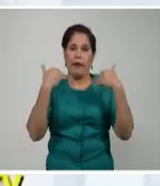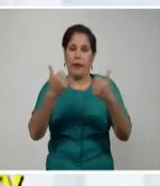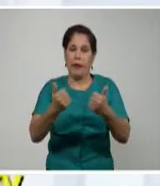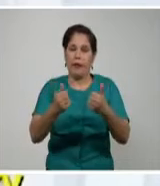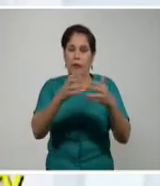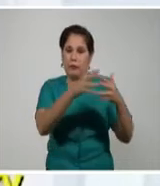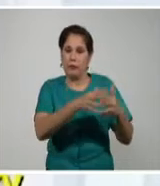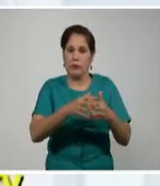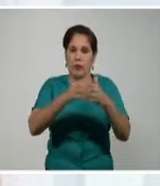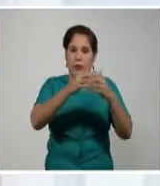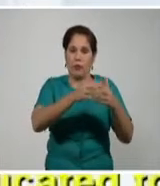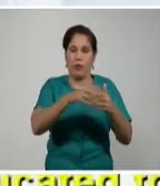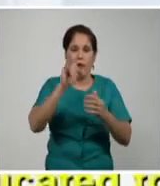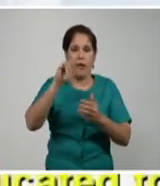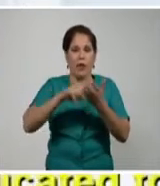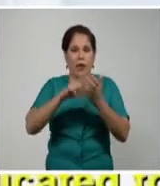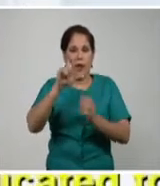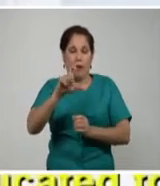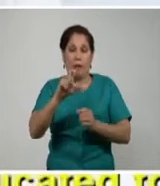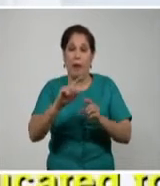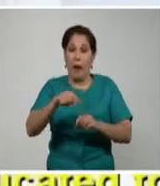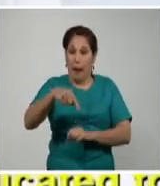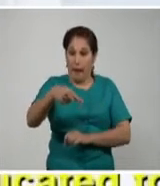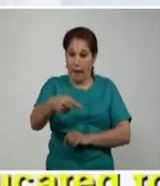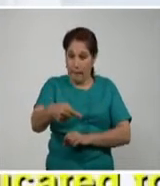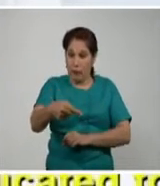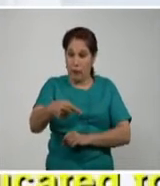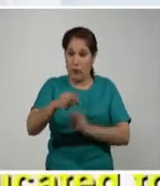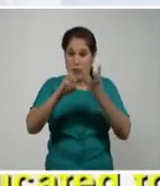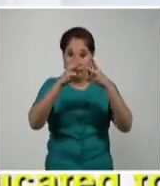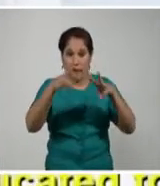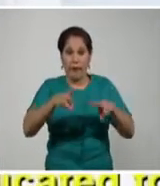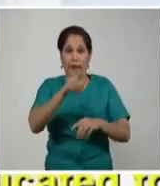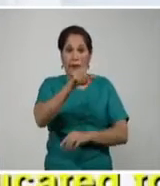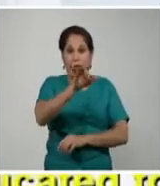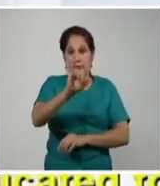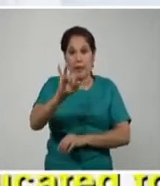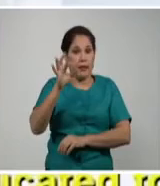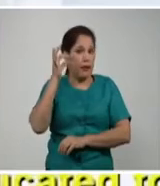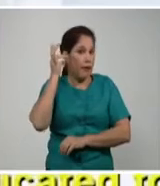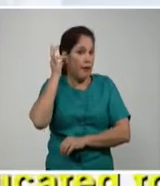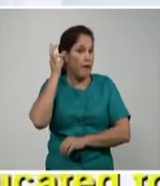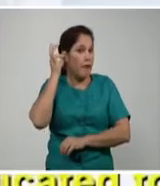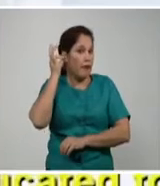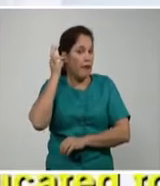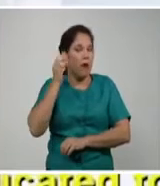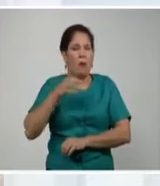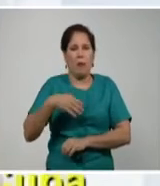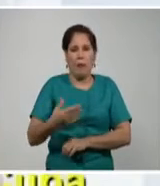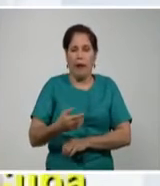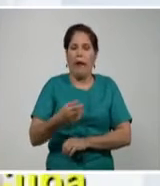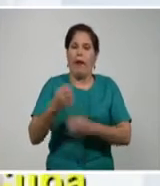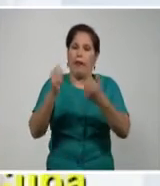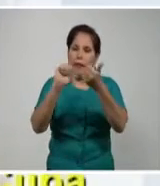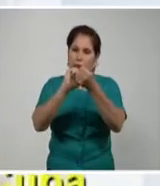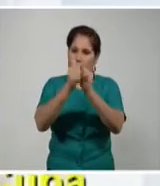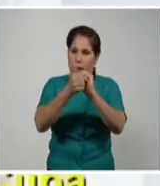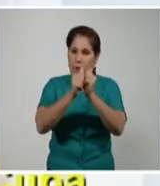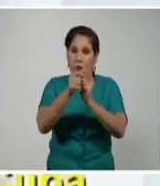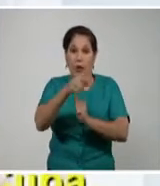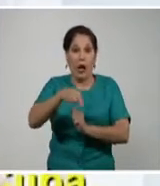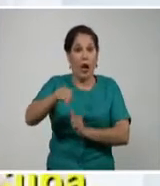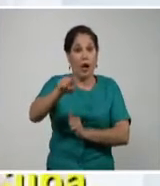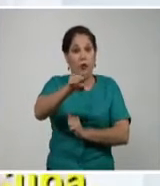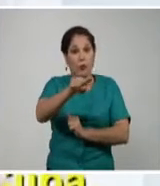Norteamérica en el ICAP. La próxima edición del 17 de febrero se dedicará al deporte. A todos